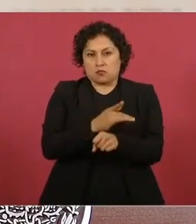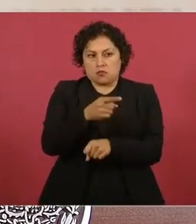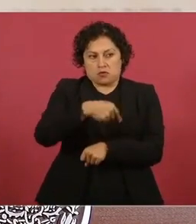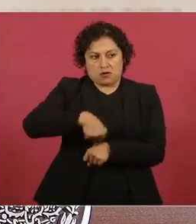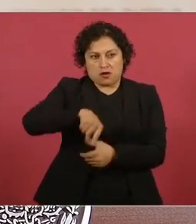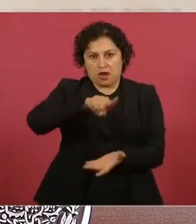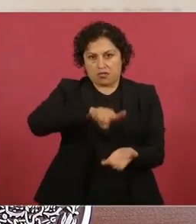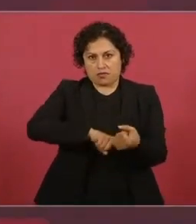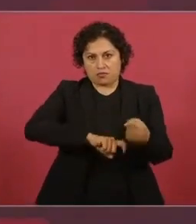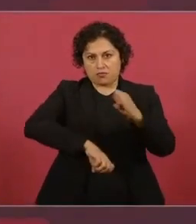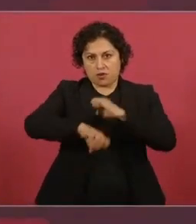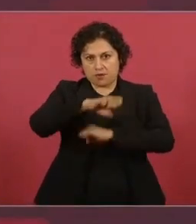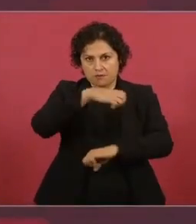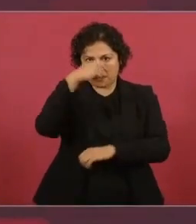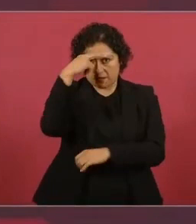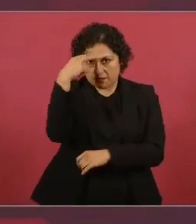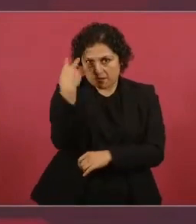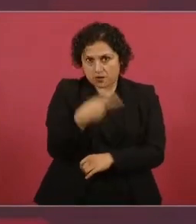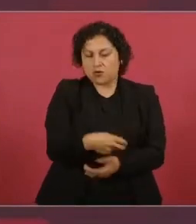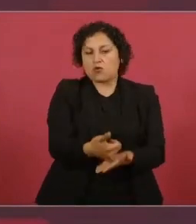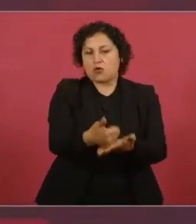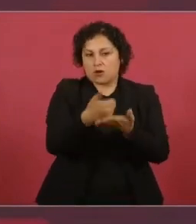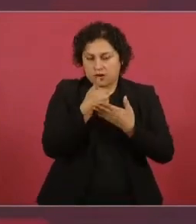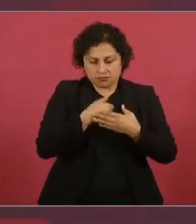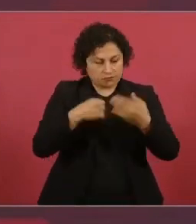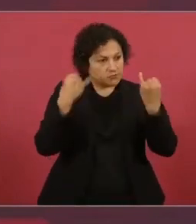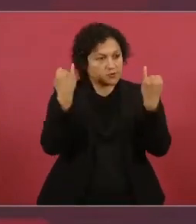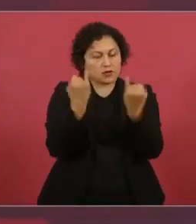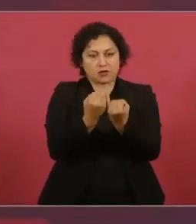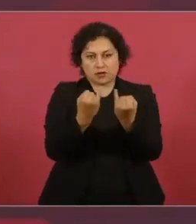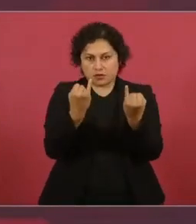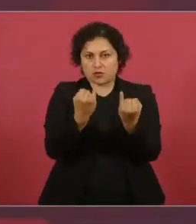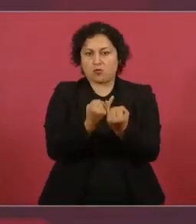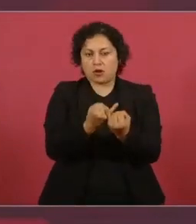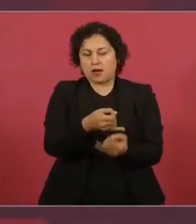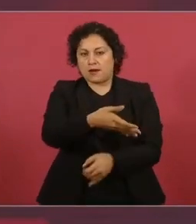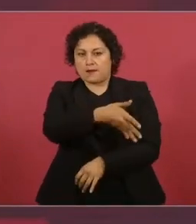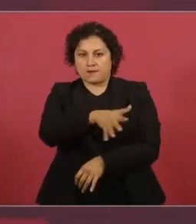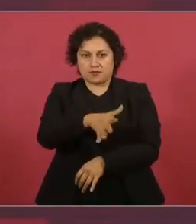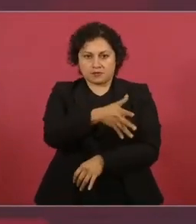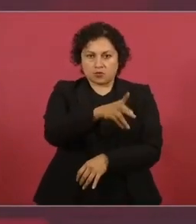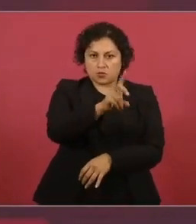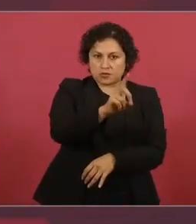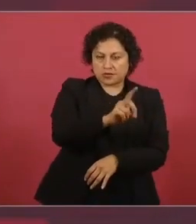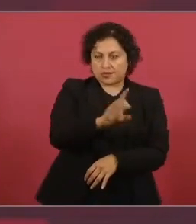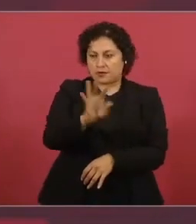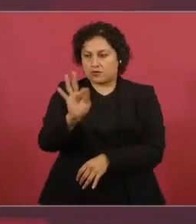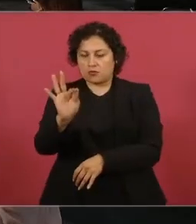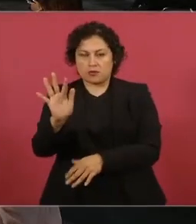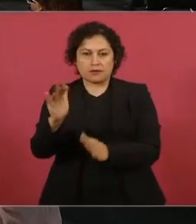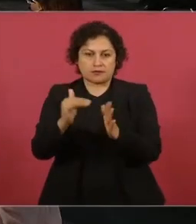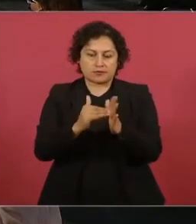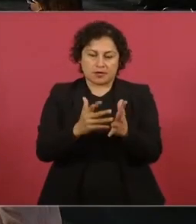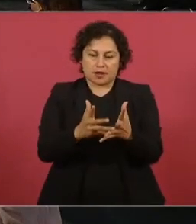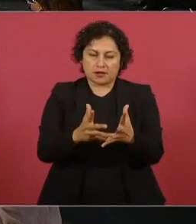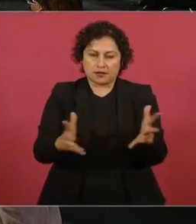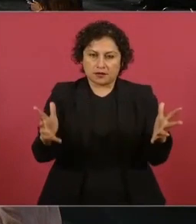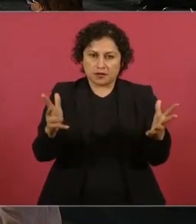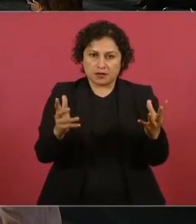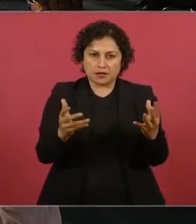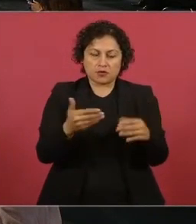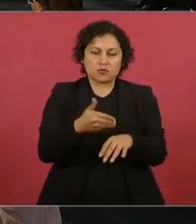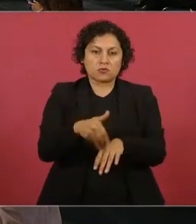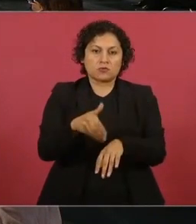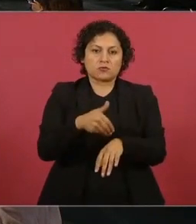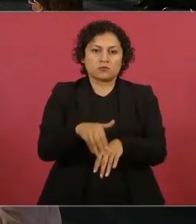pero es una cantidad muy grande y ellos